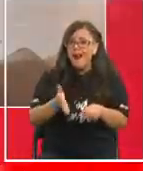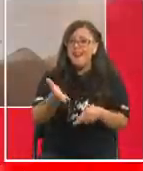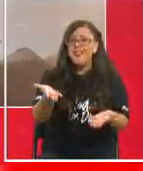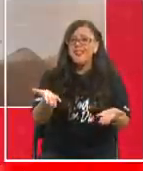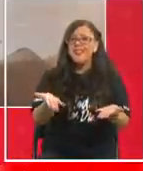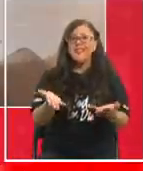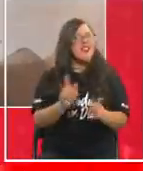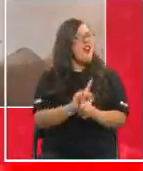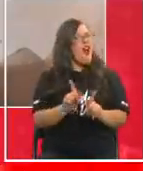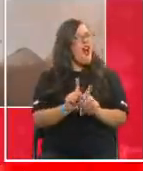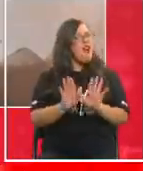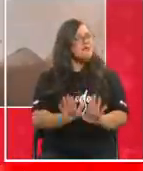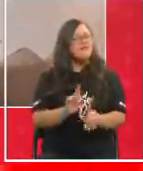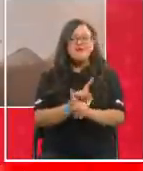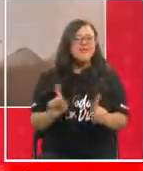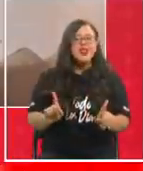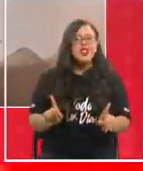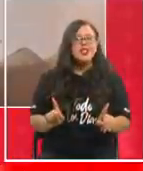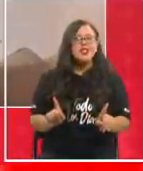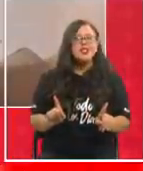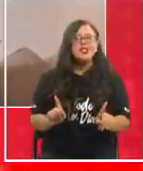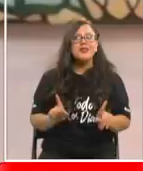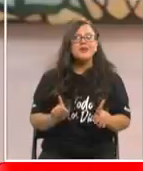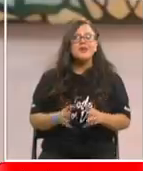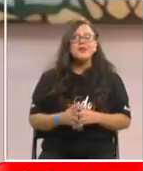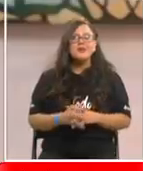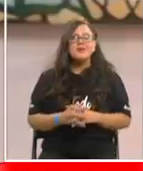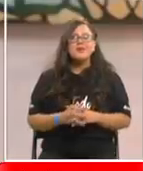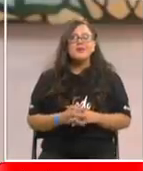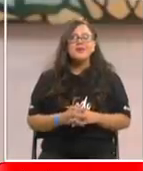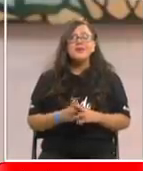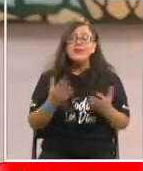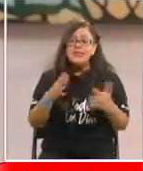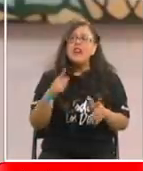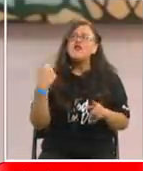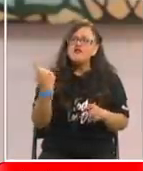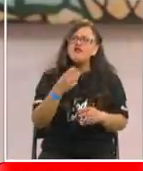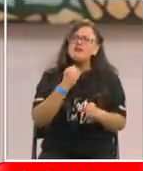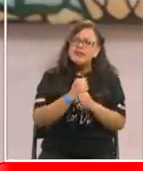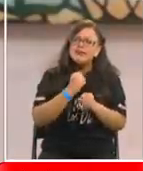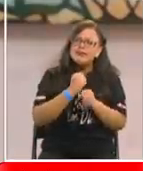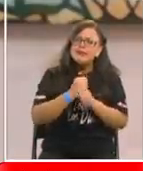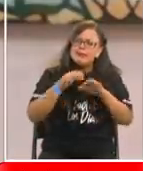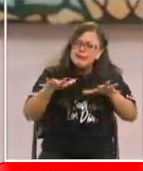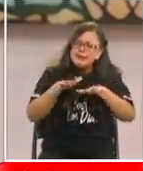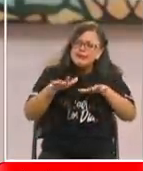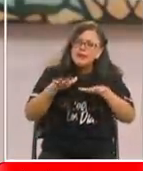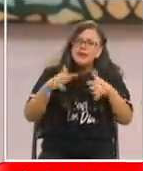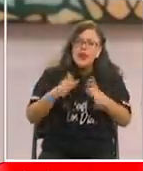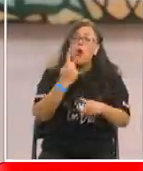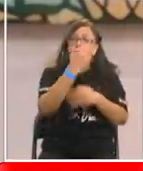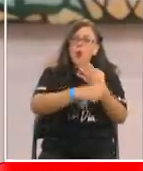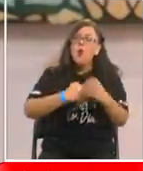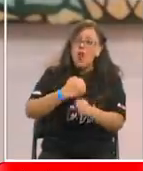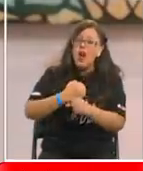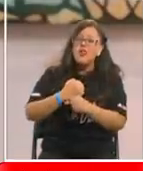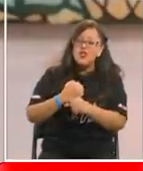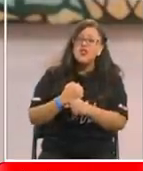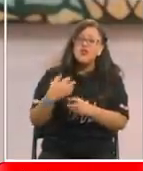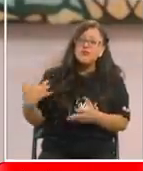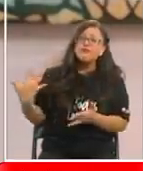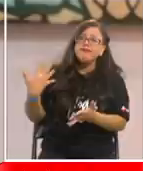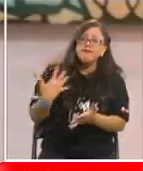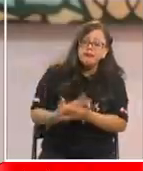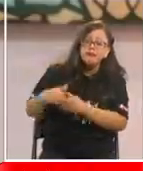No, de hecho, bueno, hemos estado trabajando durante ya un año completo. Y